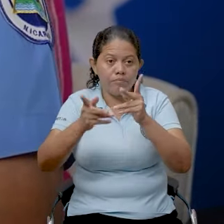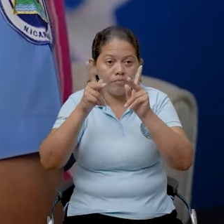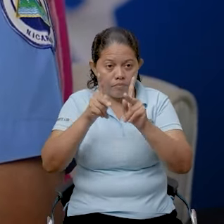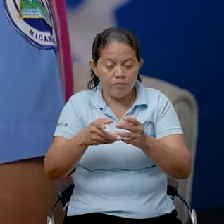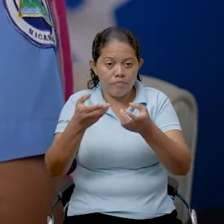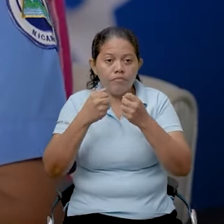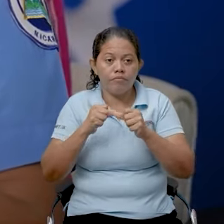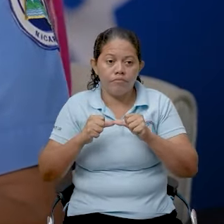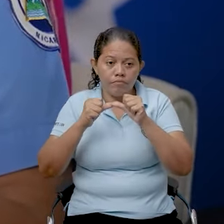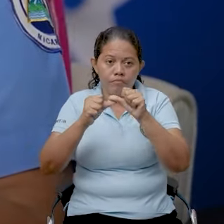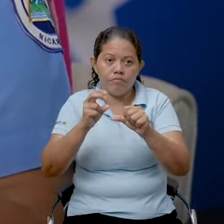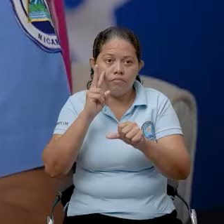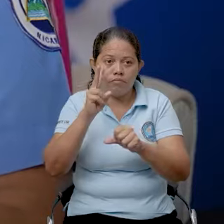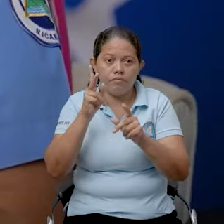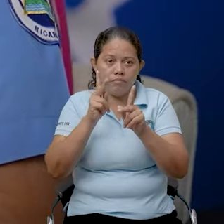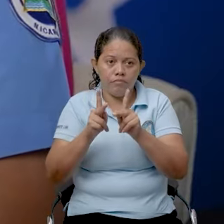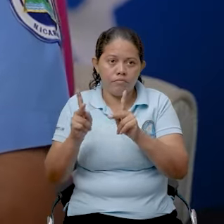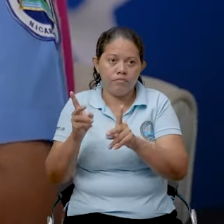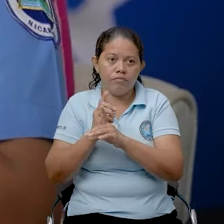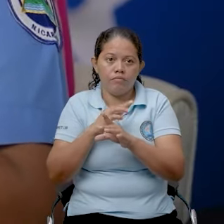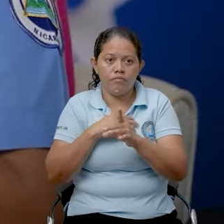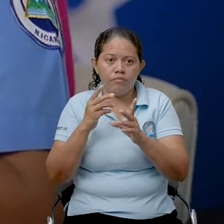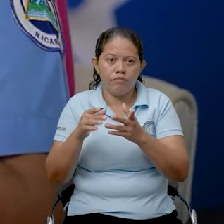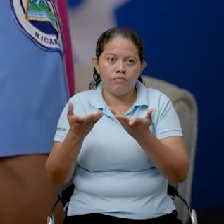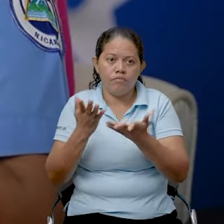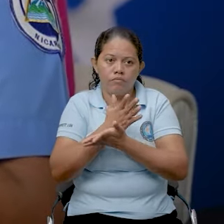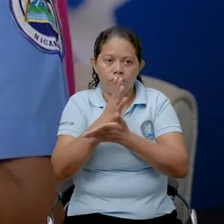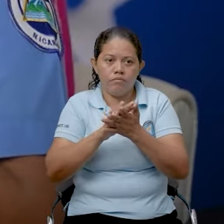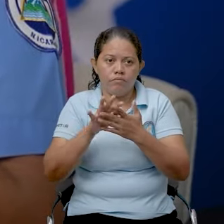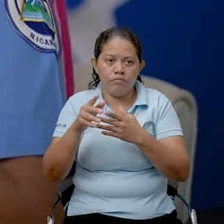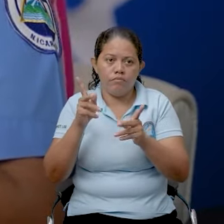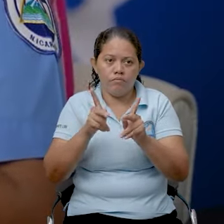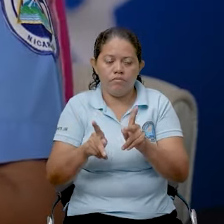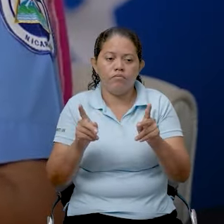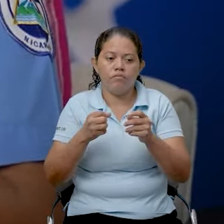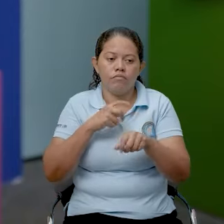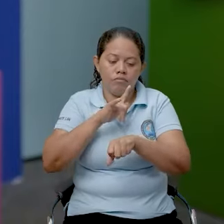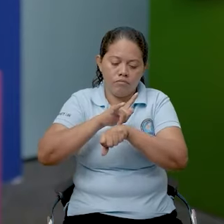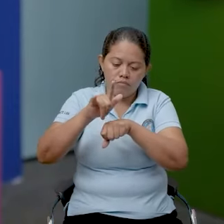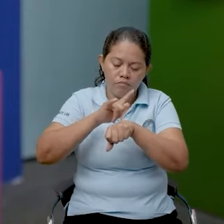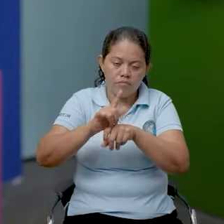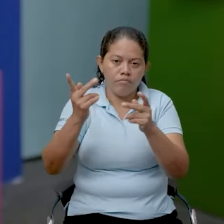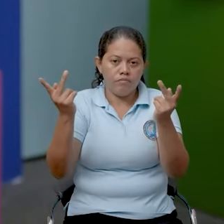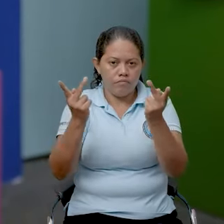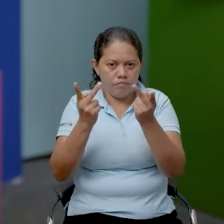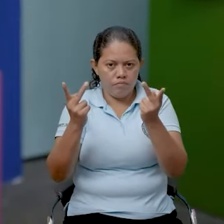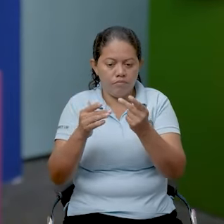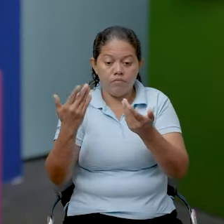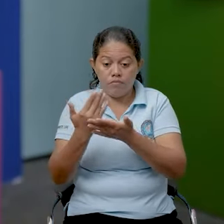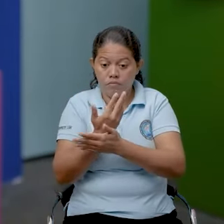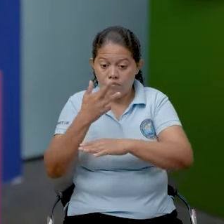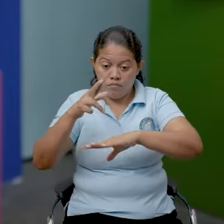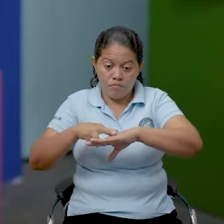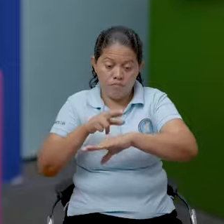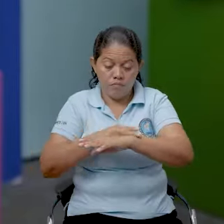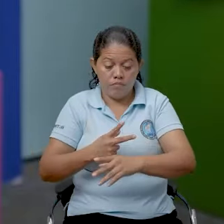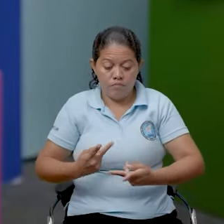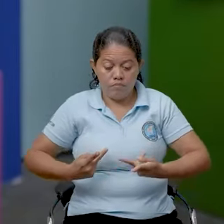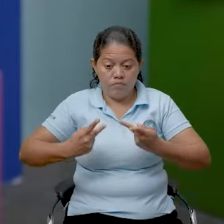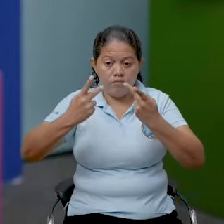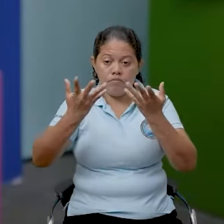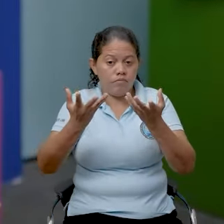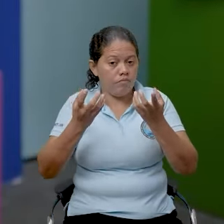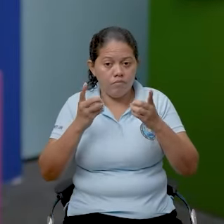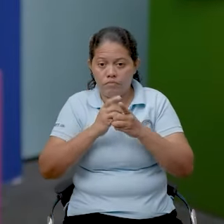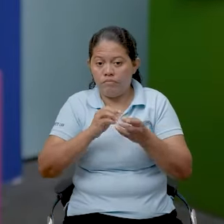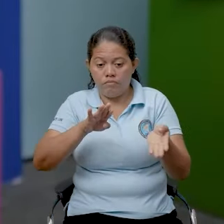Queremos seguir viendo a nuestra gente en la búsqueda de la vida, de las nuevas oportunidades y no